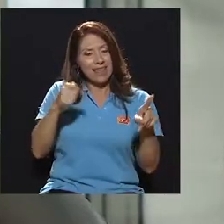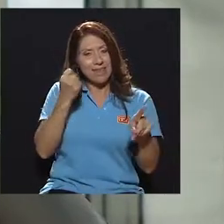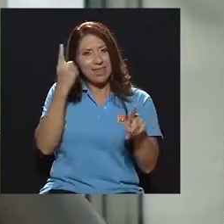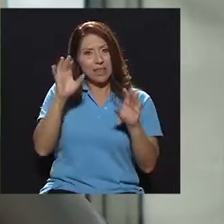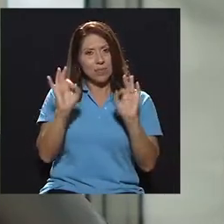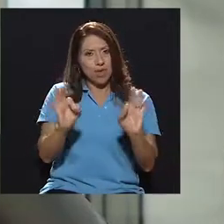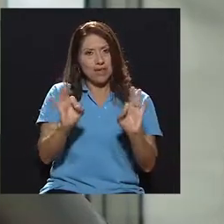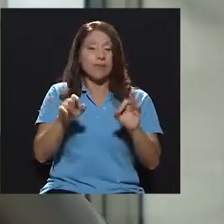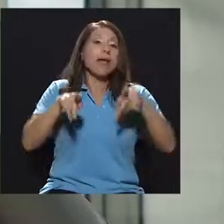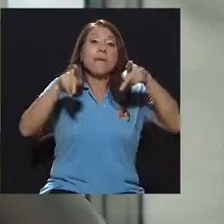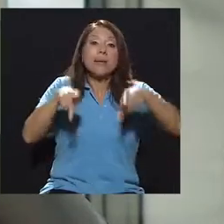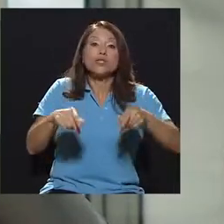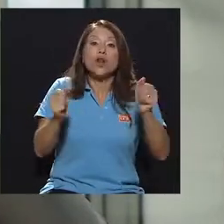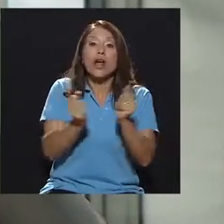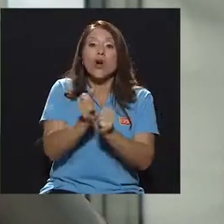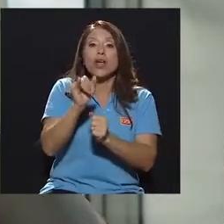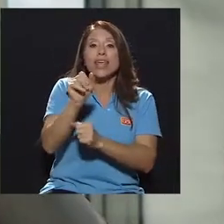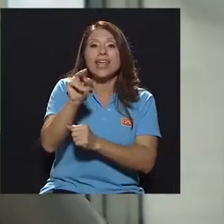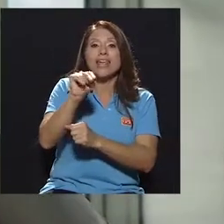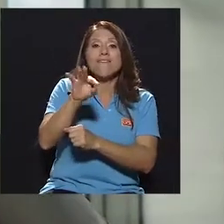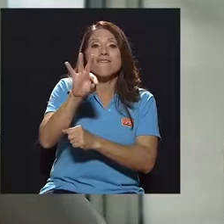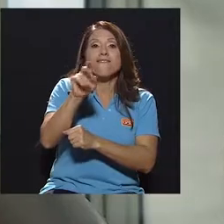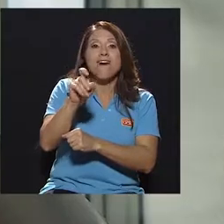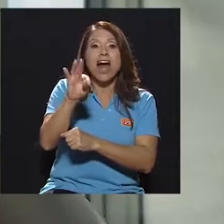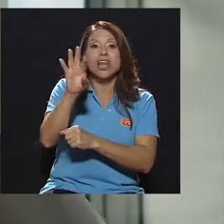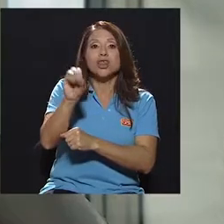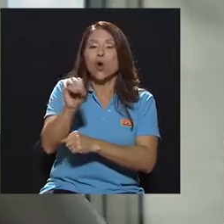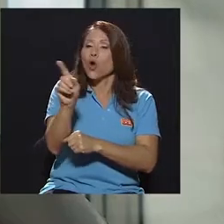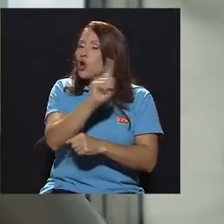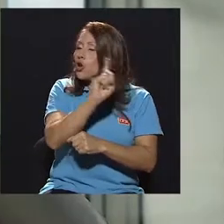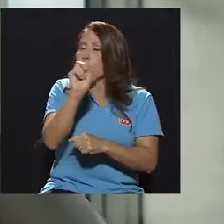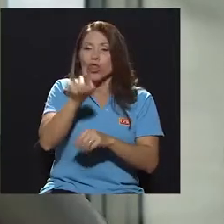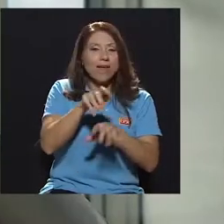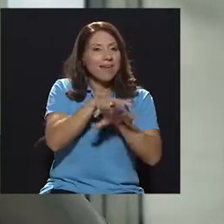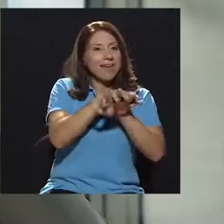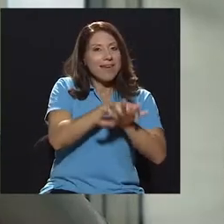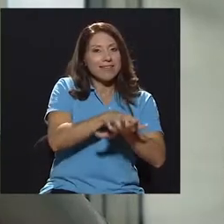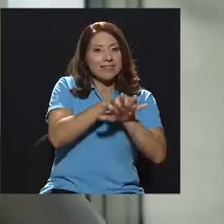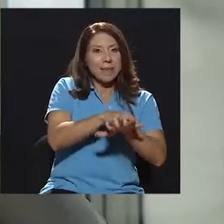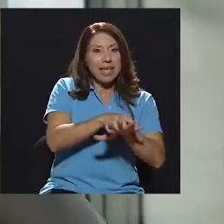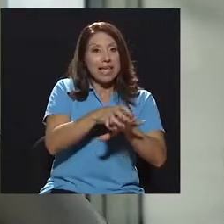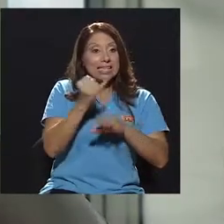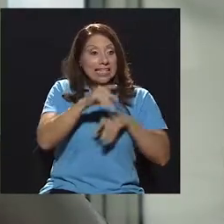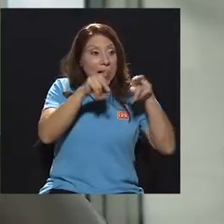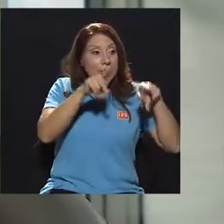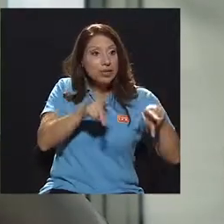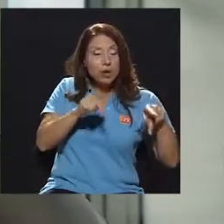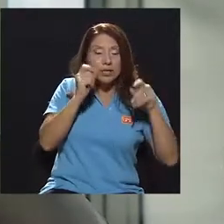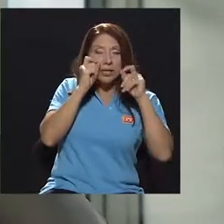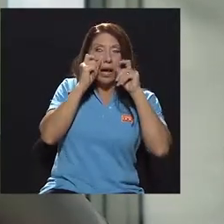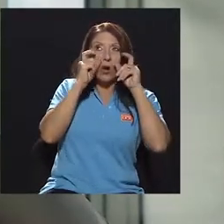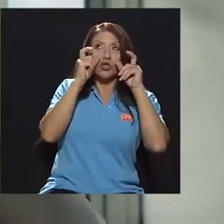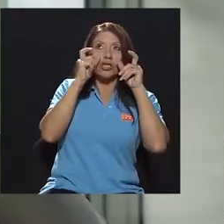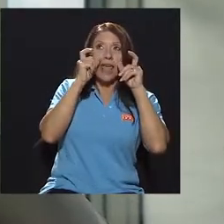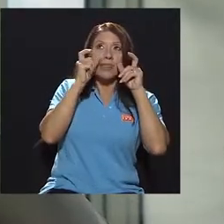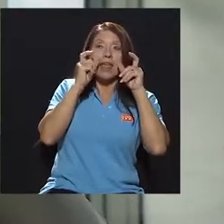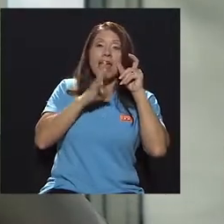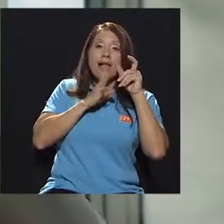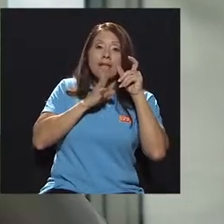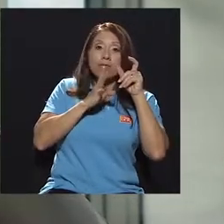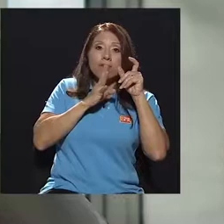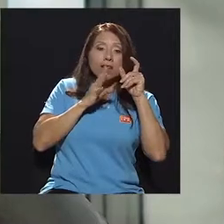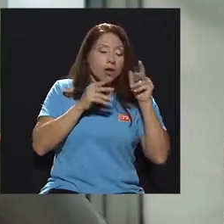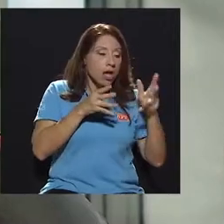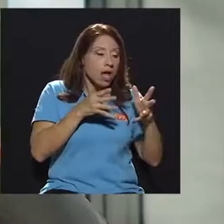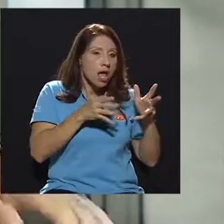diferencia. Porque en una persona con un infarto no debemos dar el RCP. Mientras la persona esté consciente y te esté hablando, te esté diciendo,